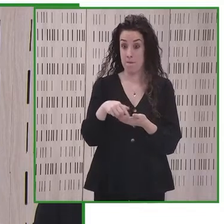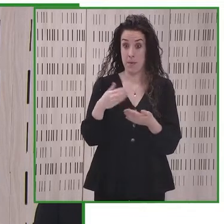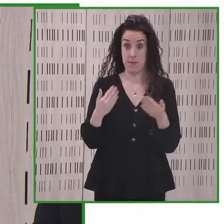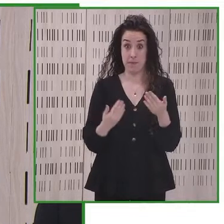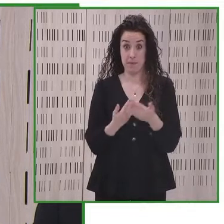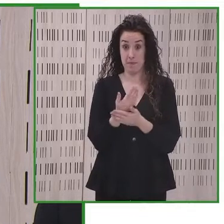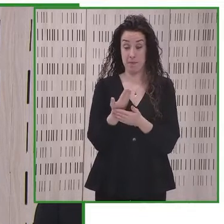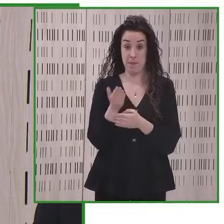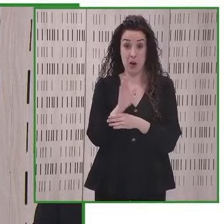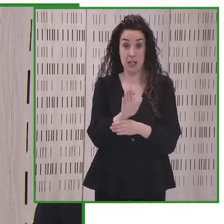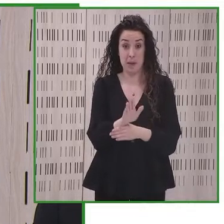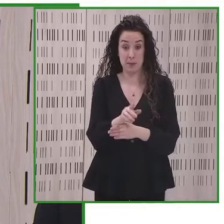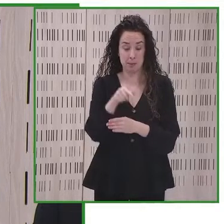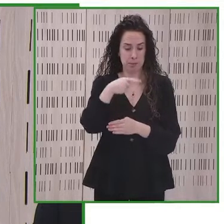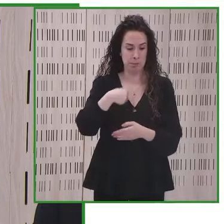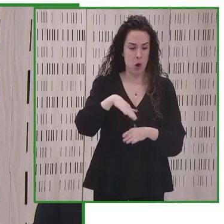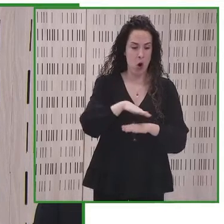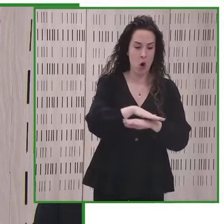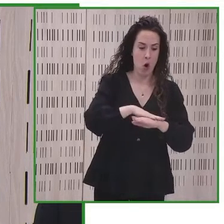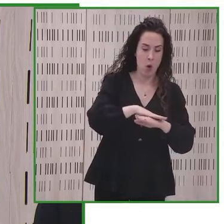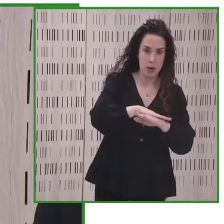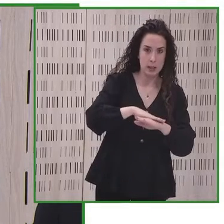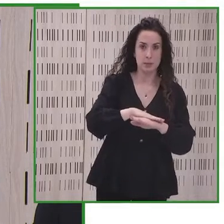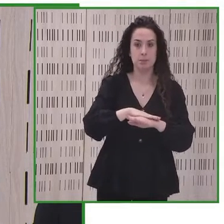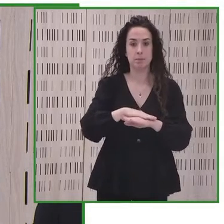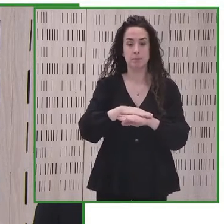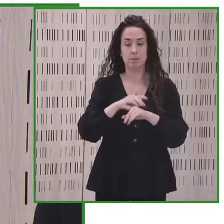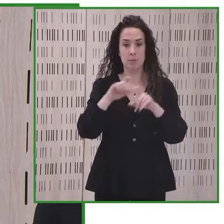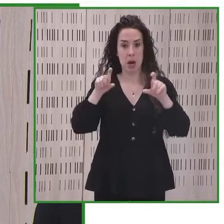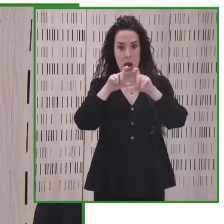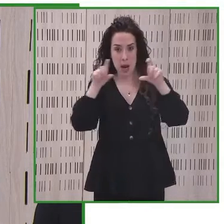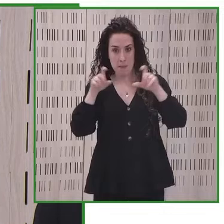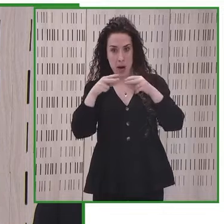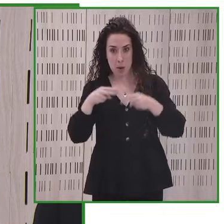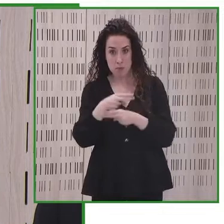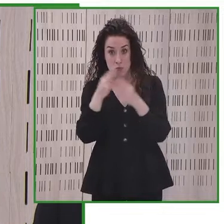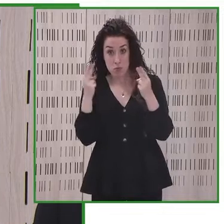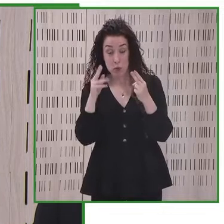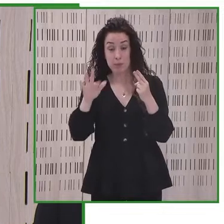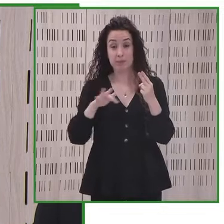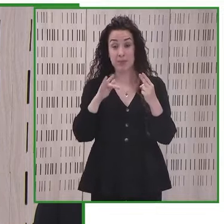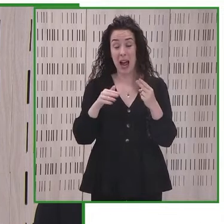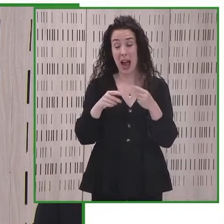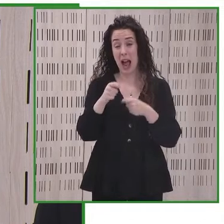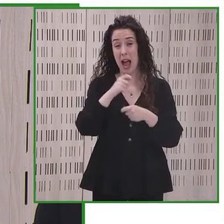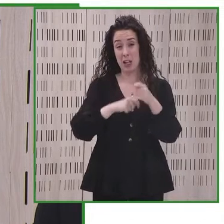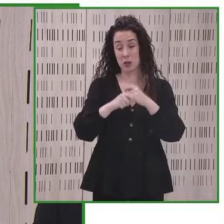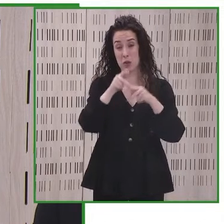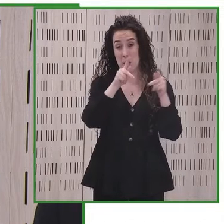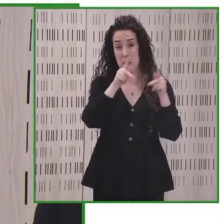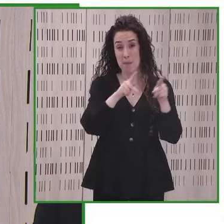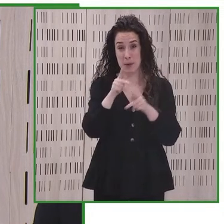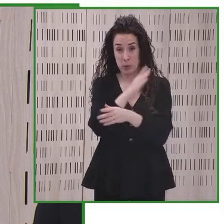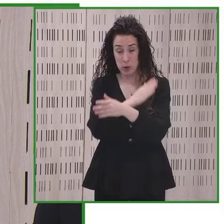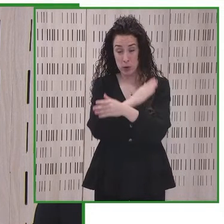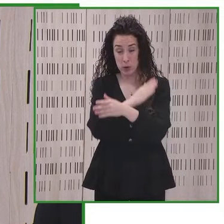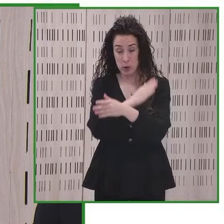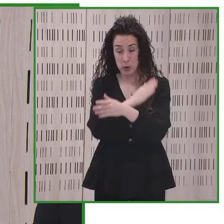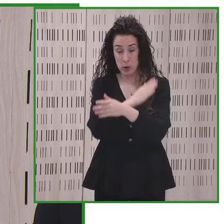administraciones públicas, a gobiernos, organizaciones del tercer sector y asociaciones de personas con discapacidad.